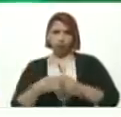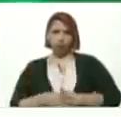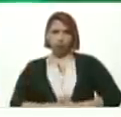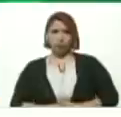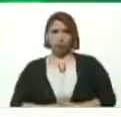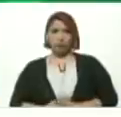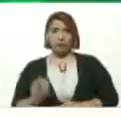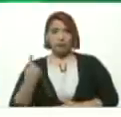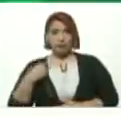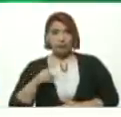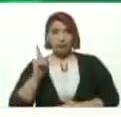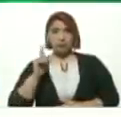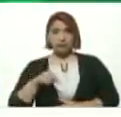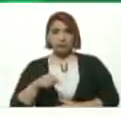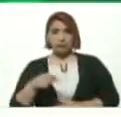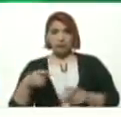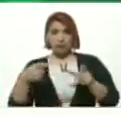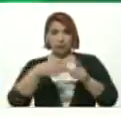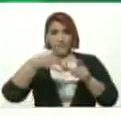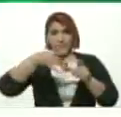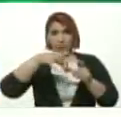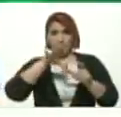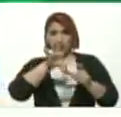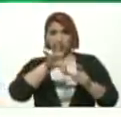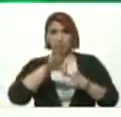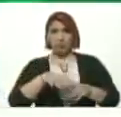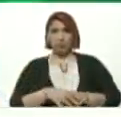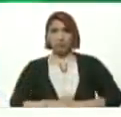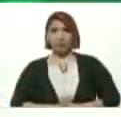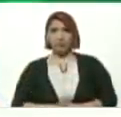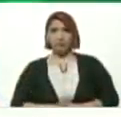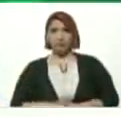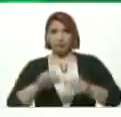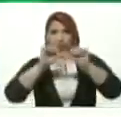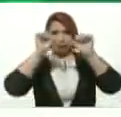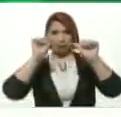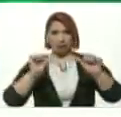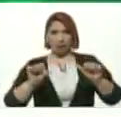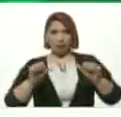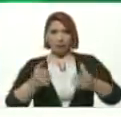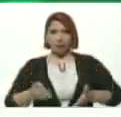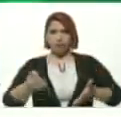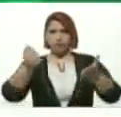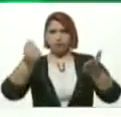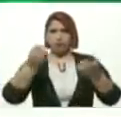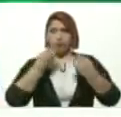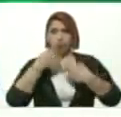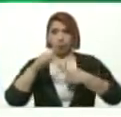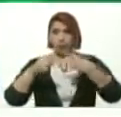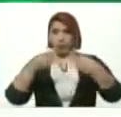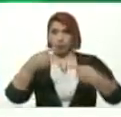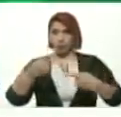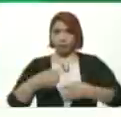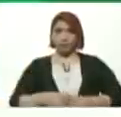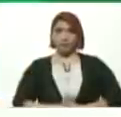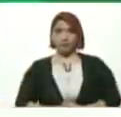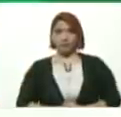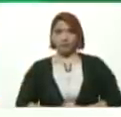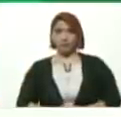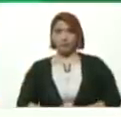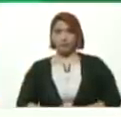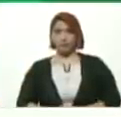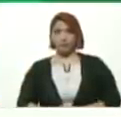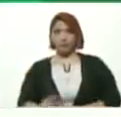Tenemos El carnet De la patria El sistema De bonos Que bueno Próximamente Tenemos